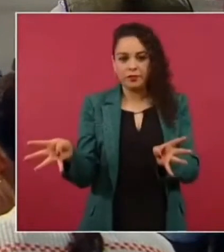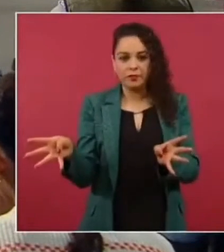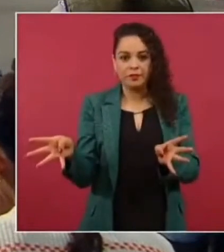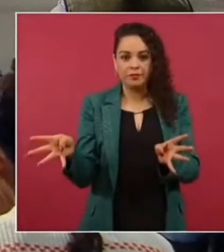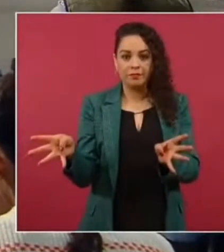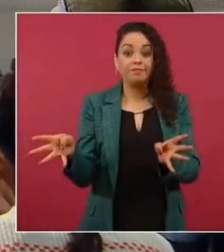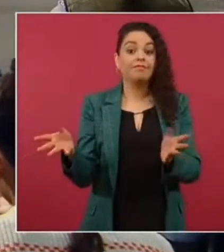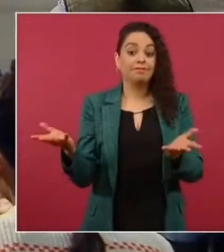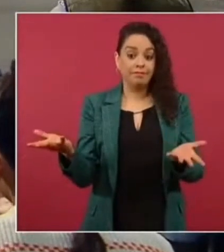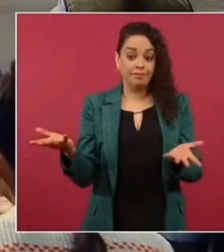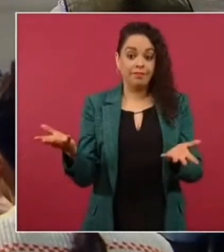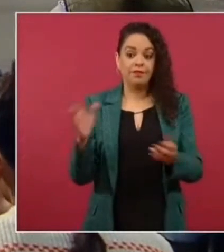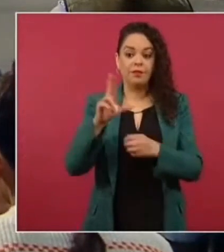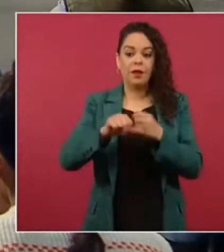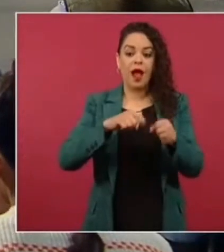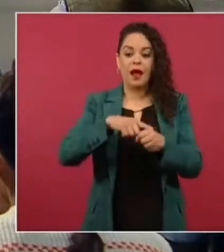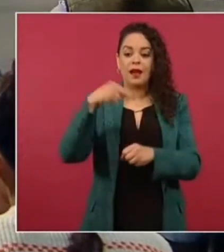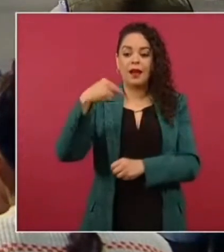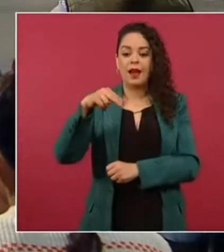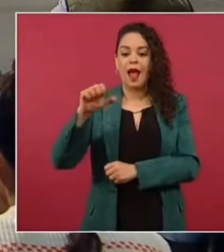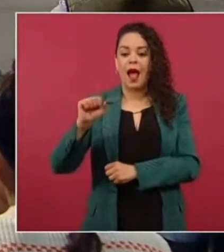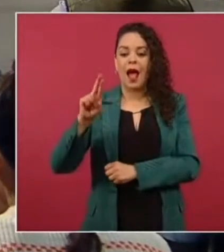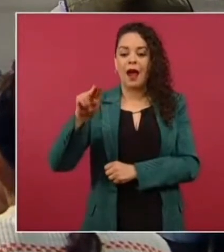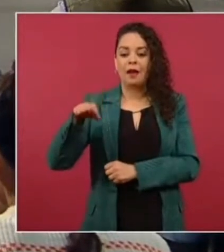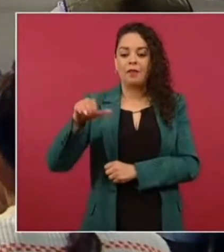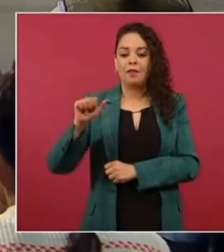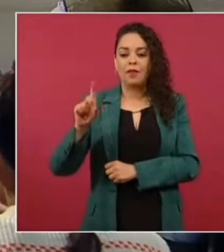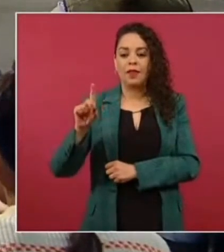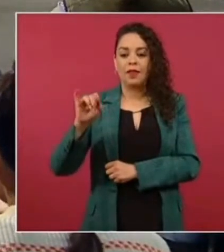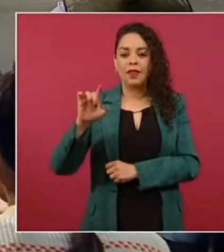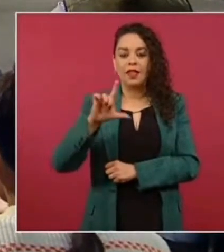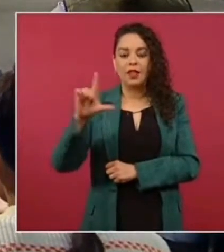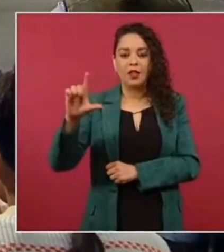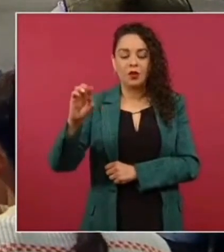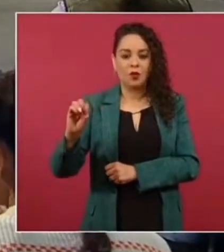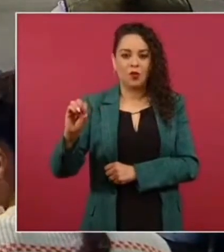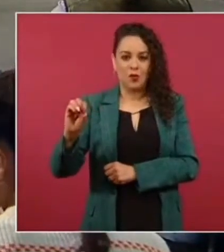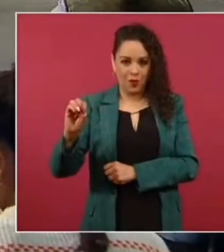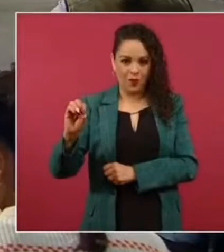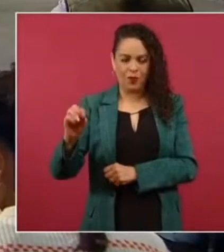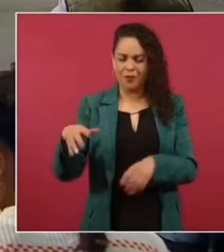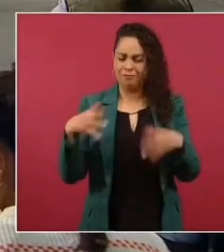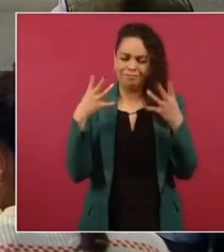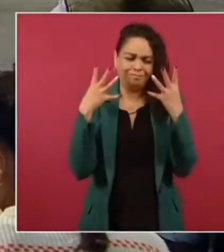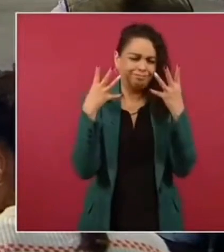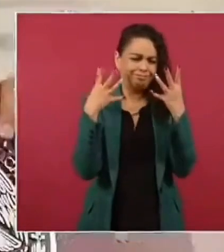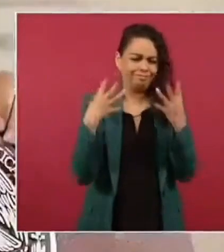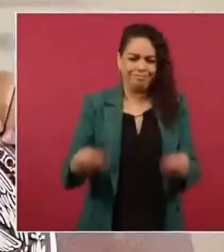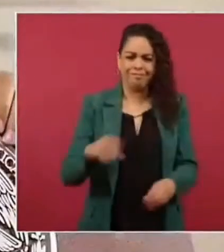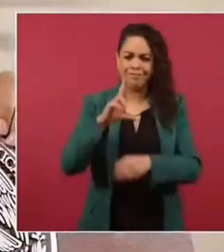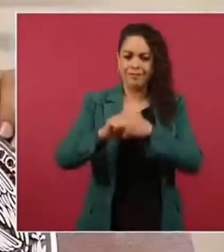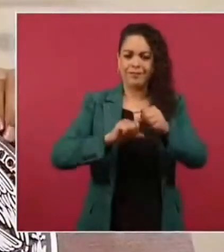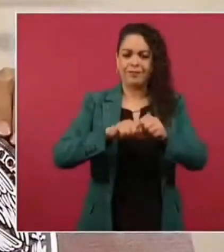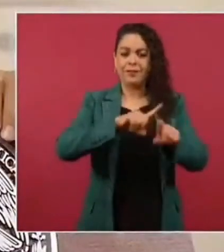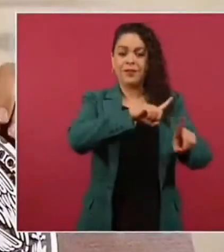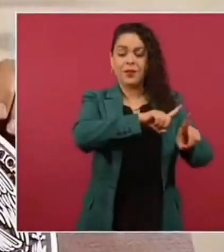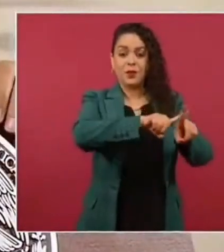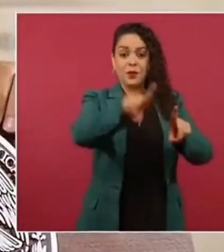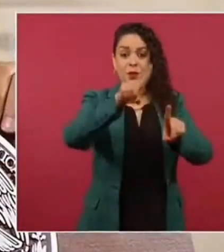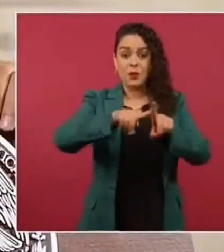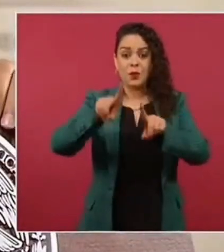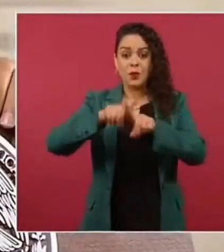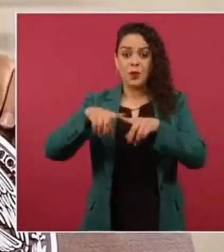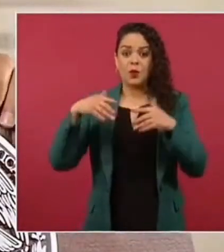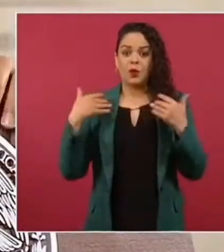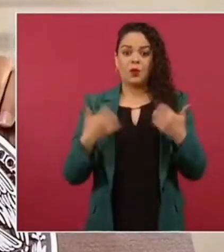armadillo ojueche y muchísimas especies